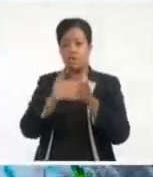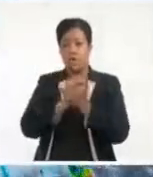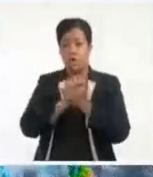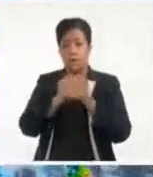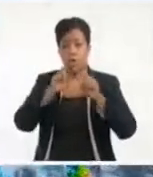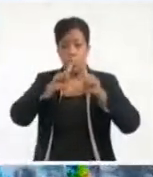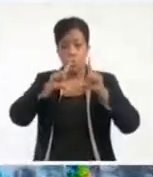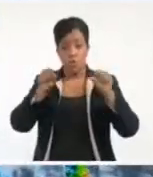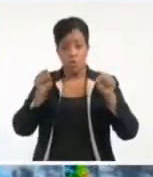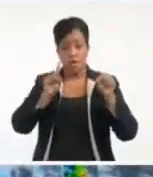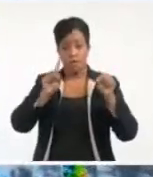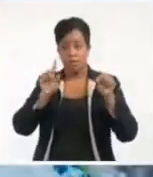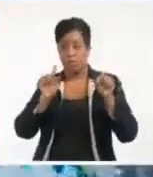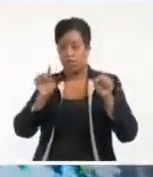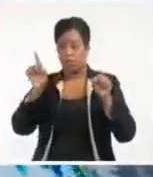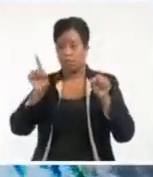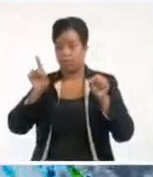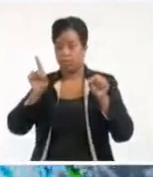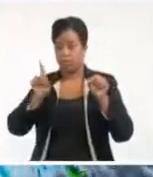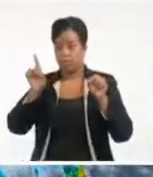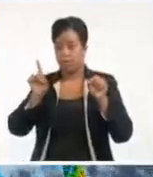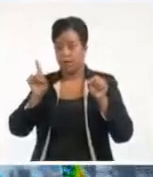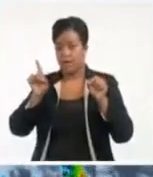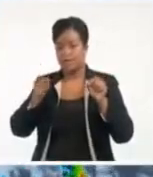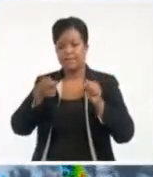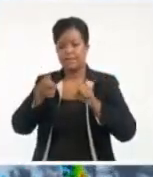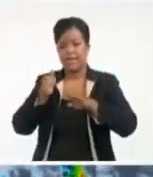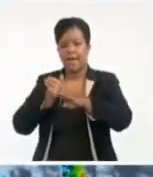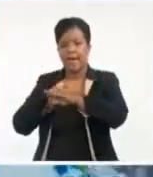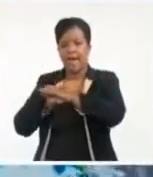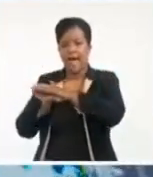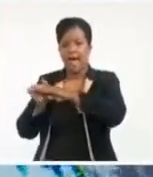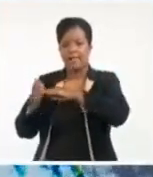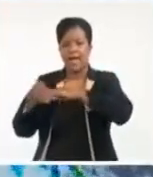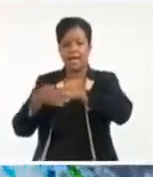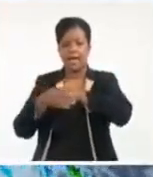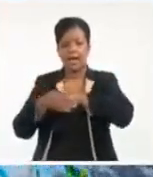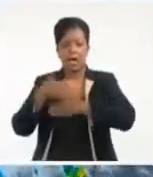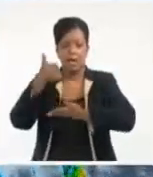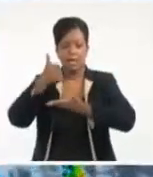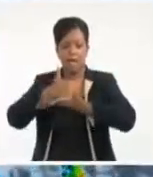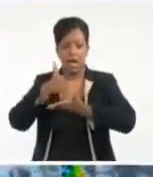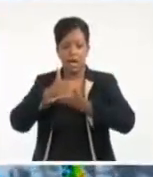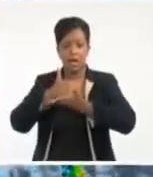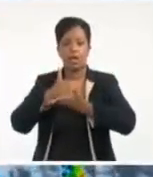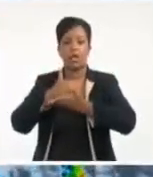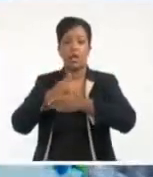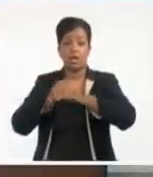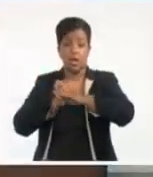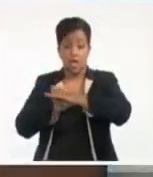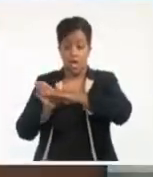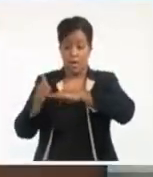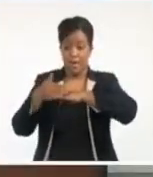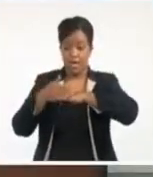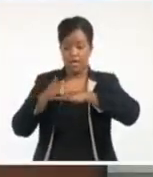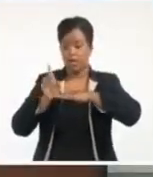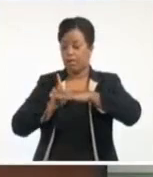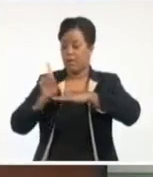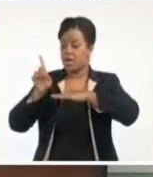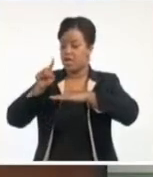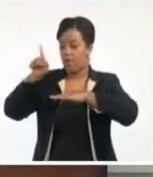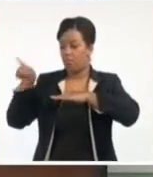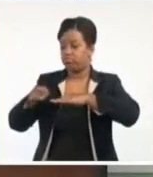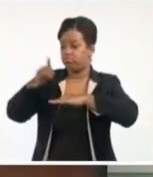Kingston, la capital de Jamaica. Y fíjense que estoy señalando aquí, que es donde está el centro de circulación del sistema.